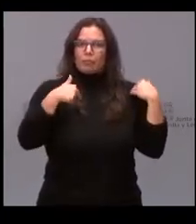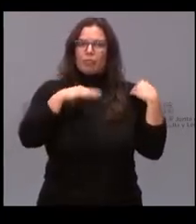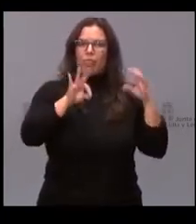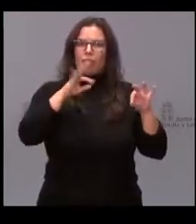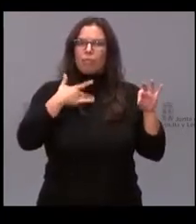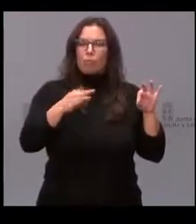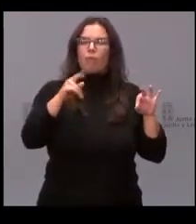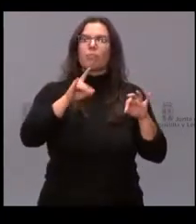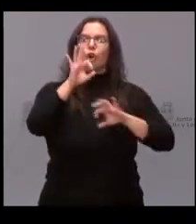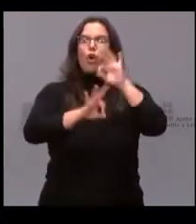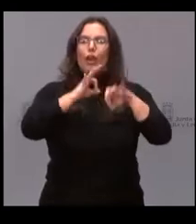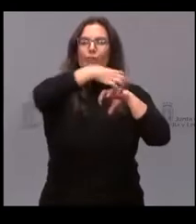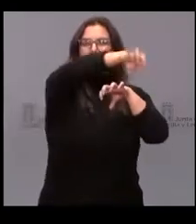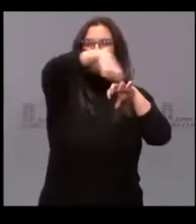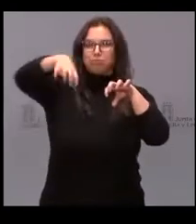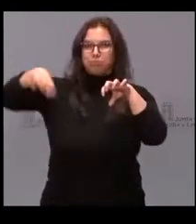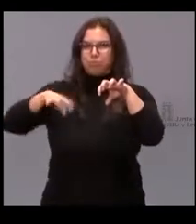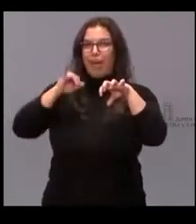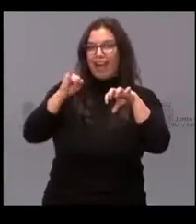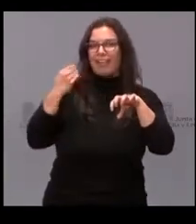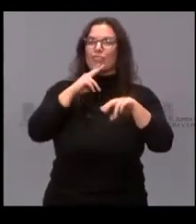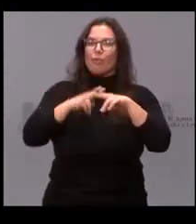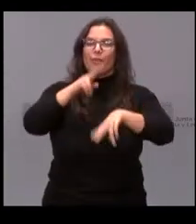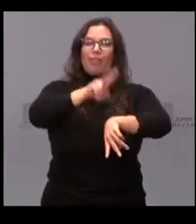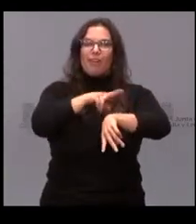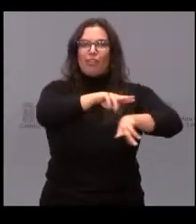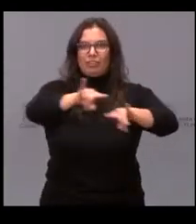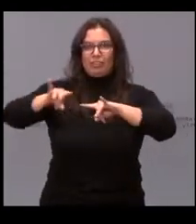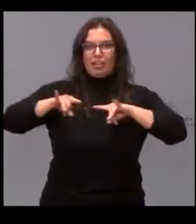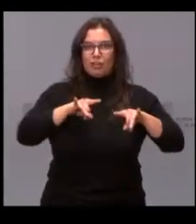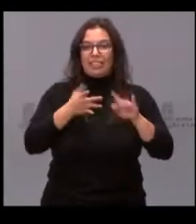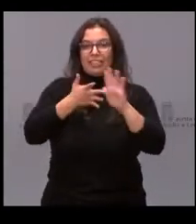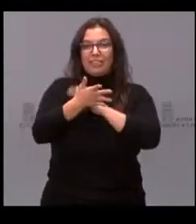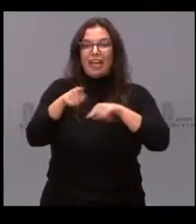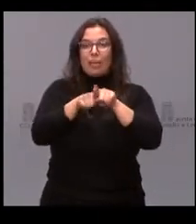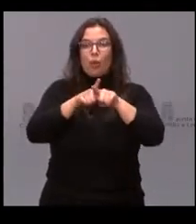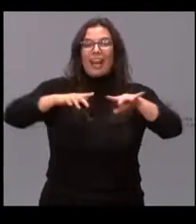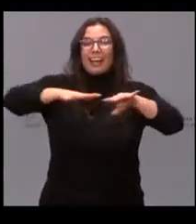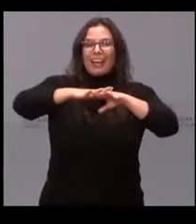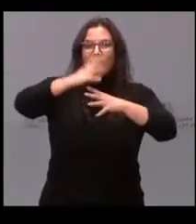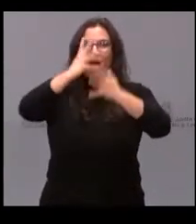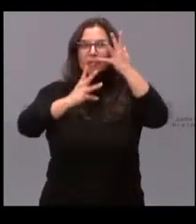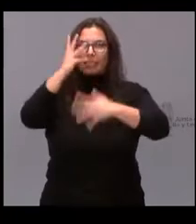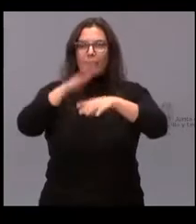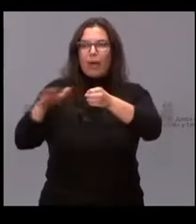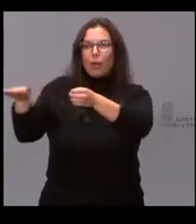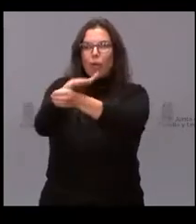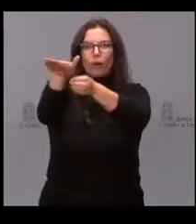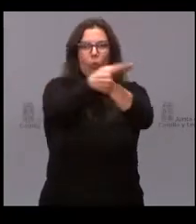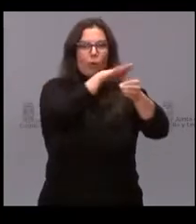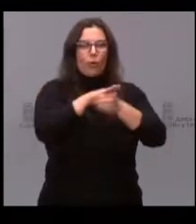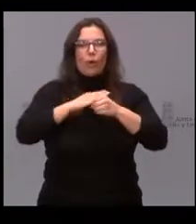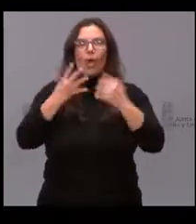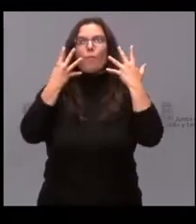cuenta con órganos periféricos, las delegaciones territoriales, que tejen un entramado administrativo para cubrir cada una de las nueve